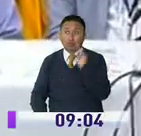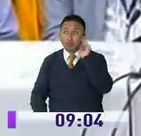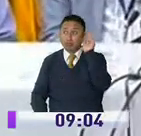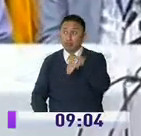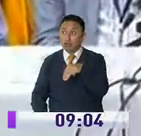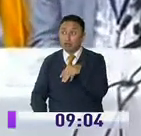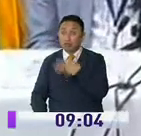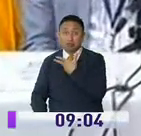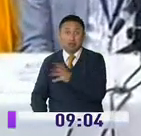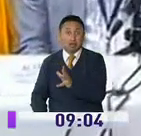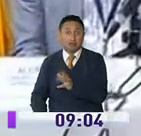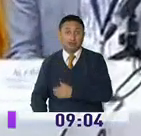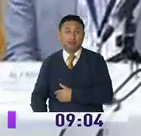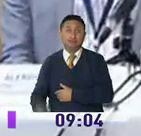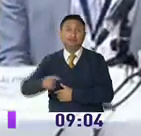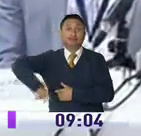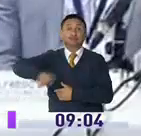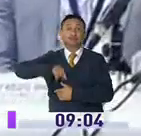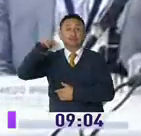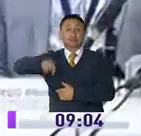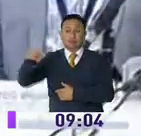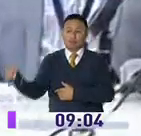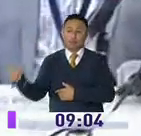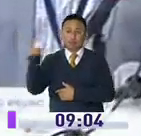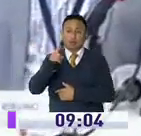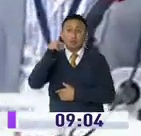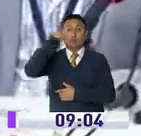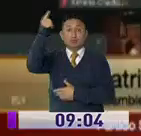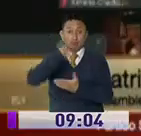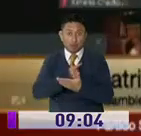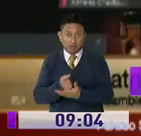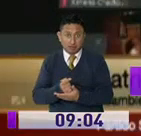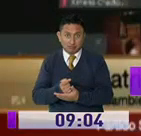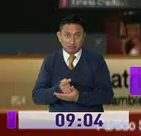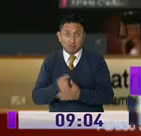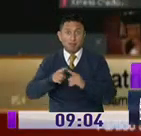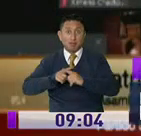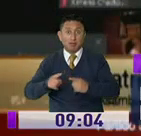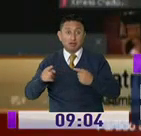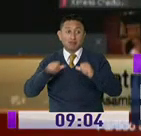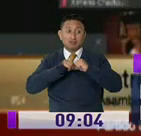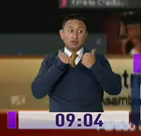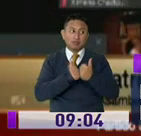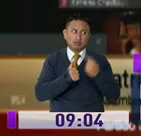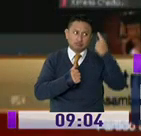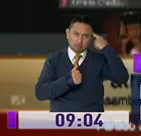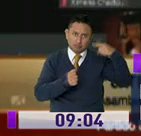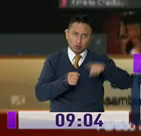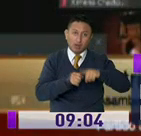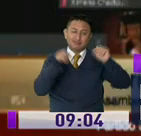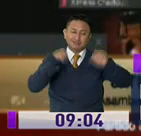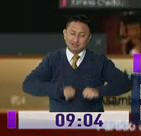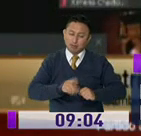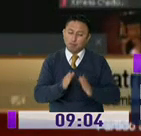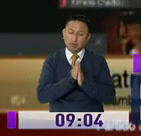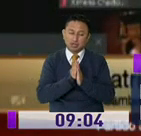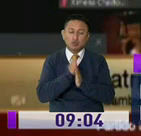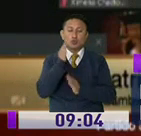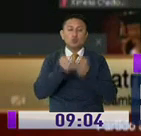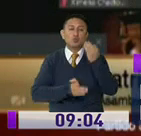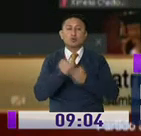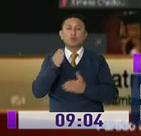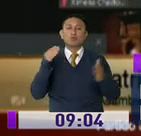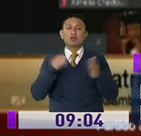excusas. El pleno insistirá en su comparecencia para la próxima semana, pero ya varios legisladores coincidieron en que se debe impulsar un juicio